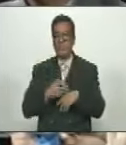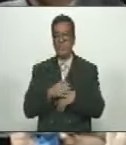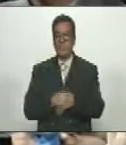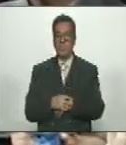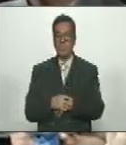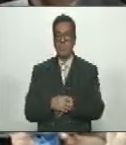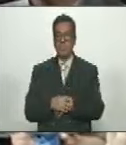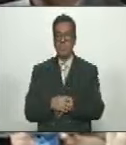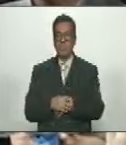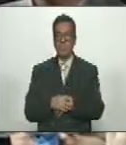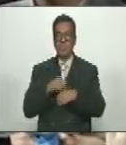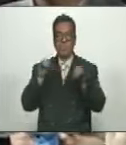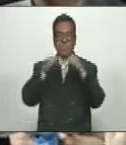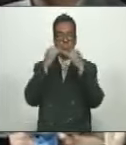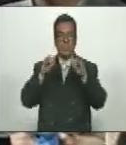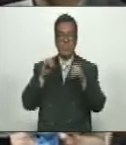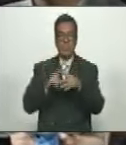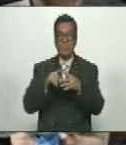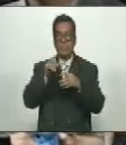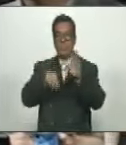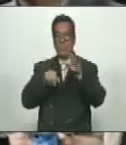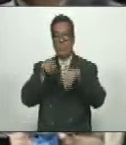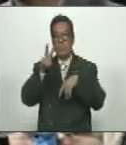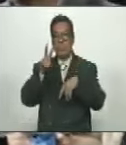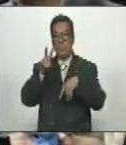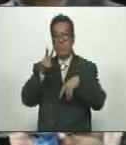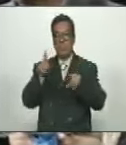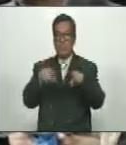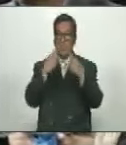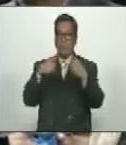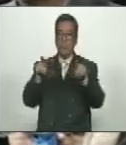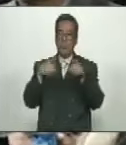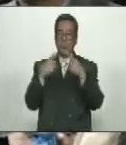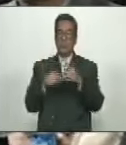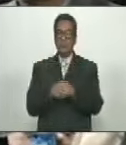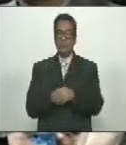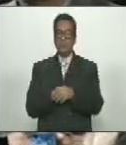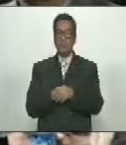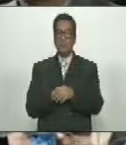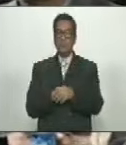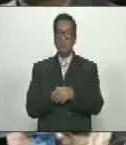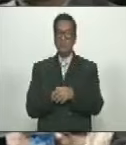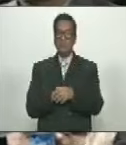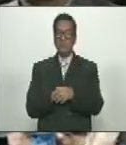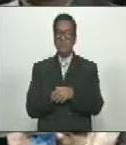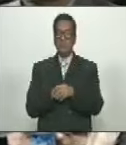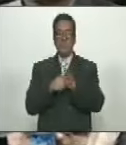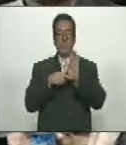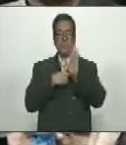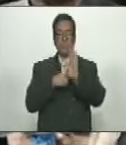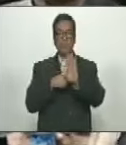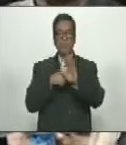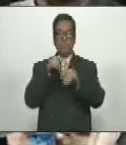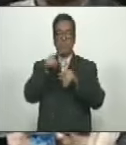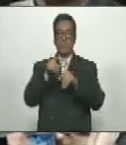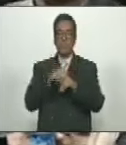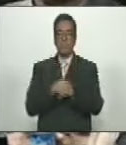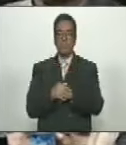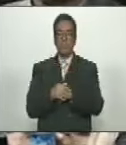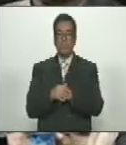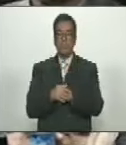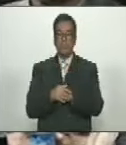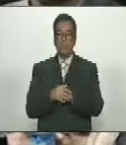Se celebró El decimosegundo Aniversario De la Publicación En la